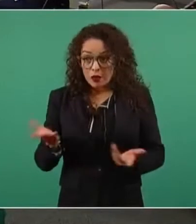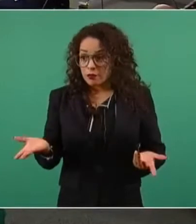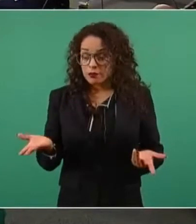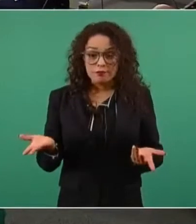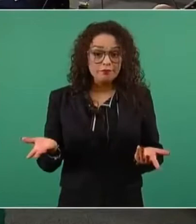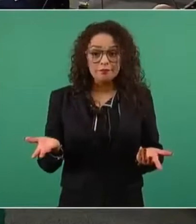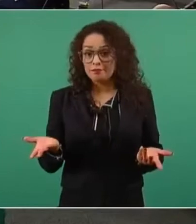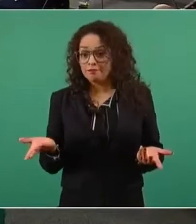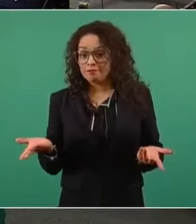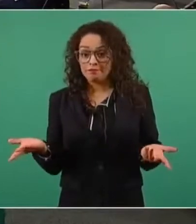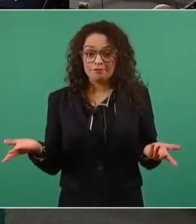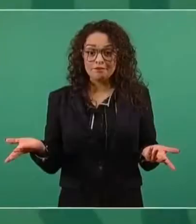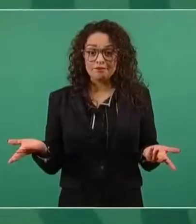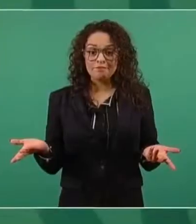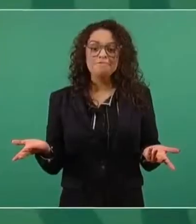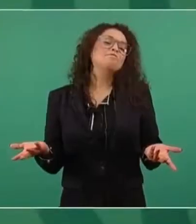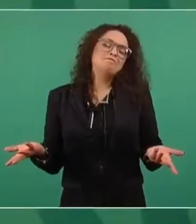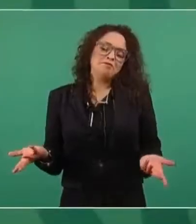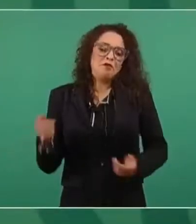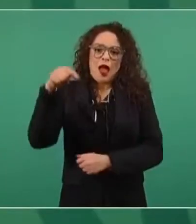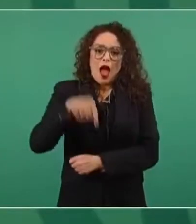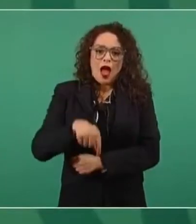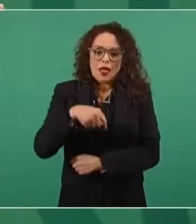Entonces, aquí vamos a informar